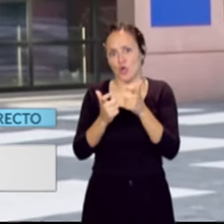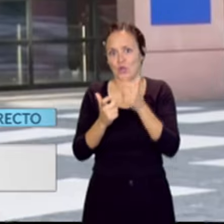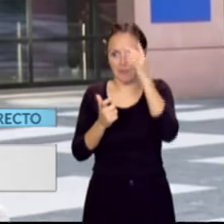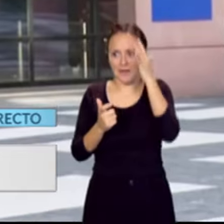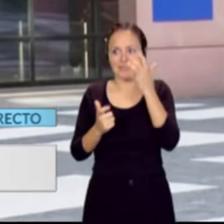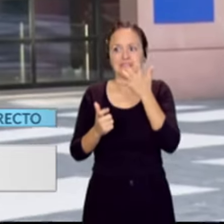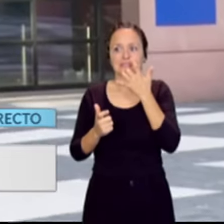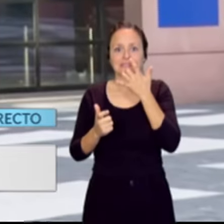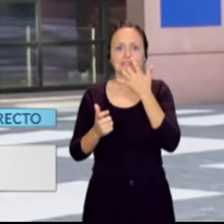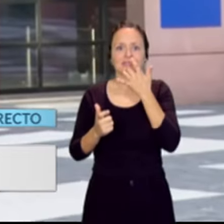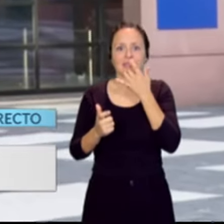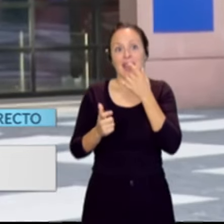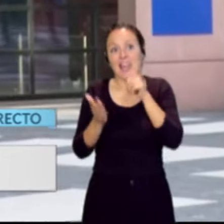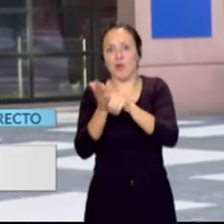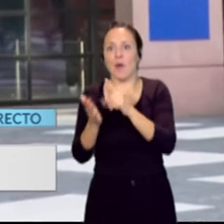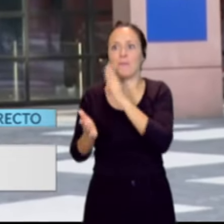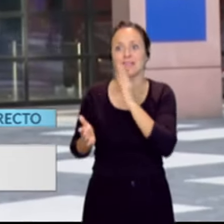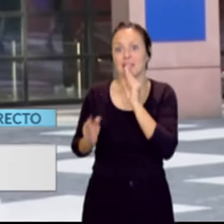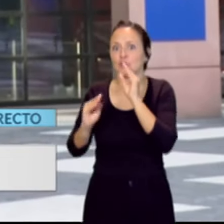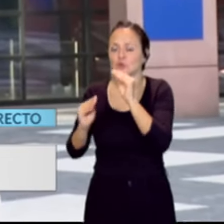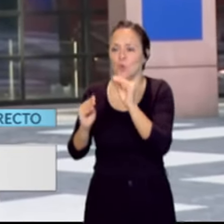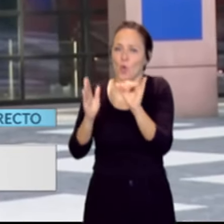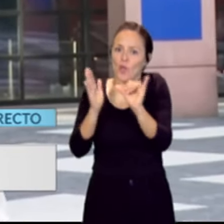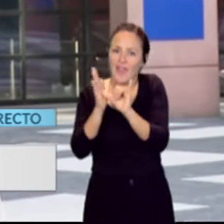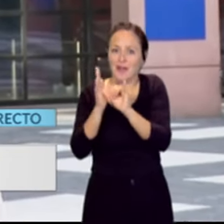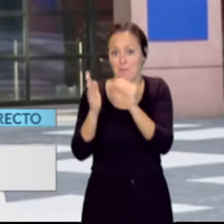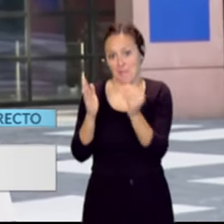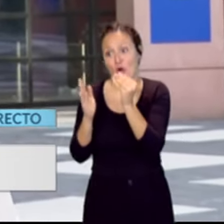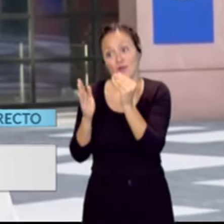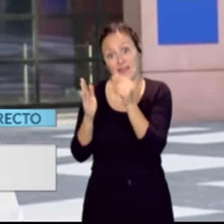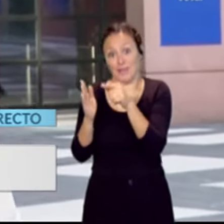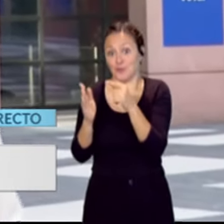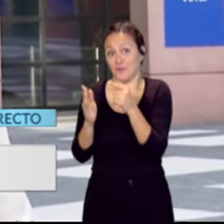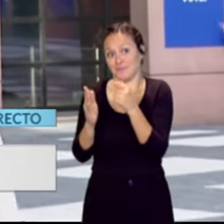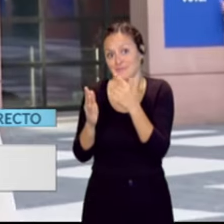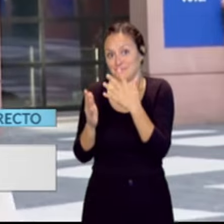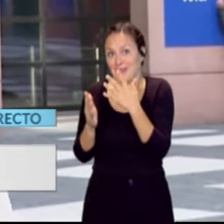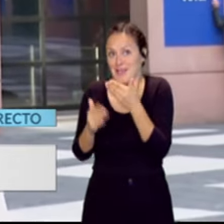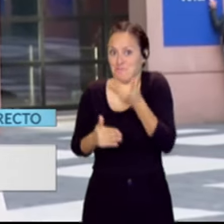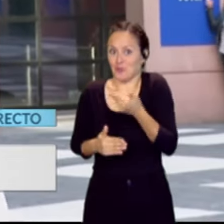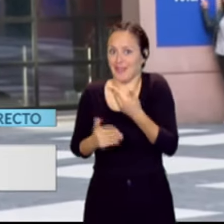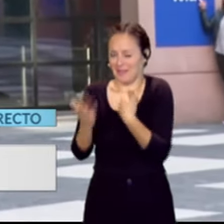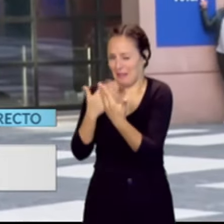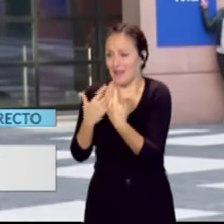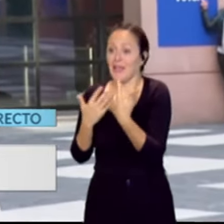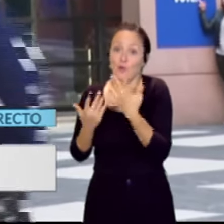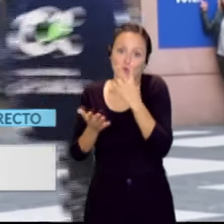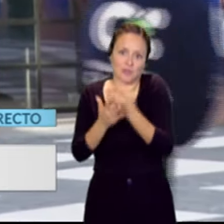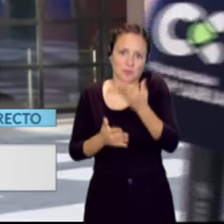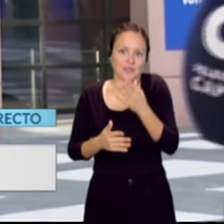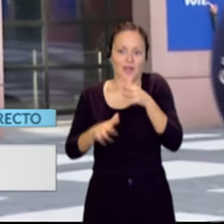lengua materna, la cercanía, la familiaridad que generas, al final es muy útil en diferentes momentos, entonces es un reto para seguir mejorando y seguir queriendo aprender, claro.